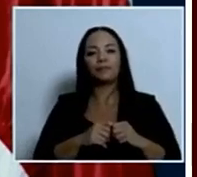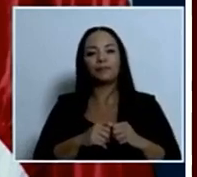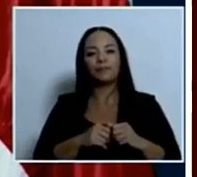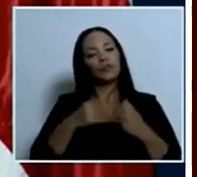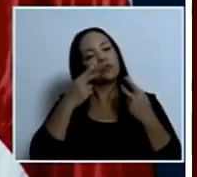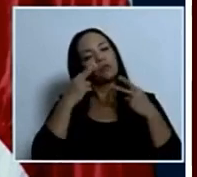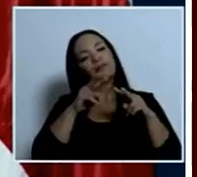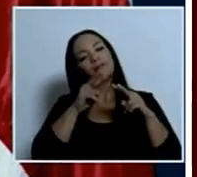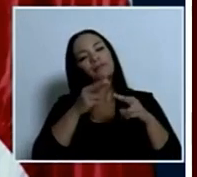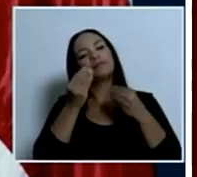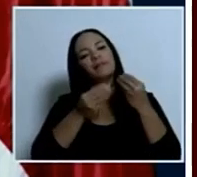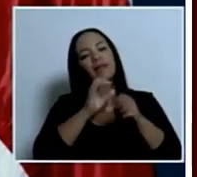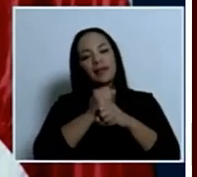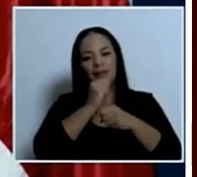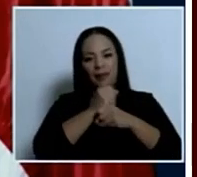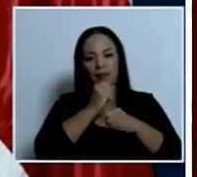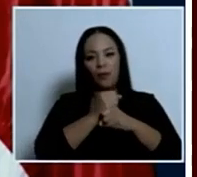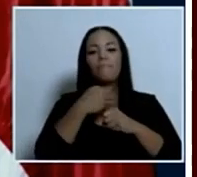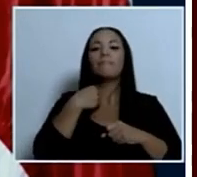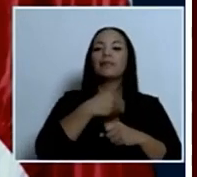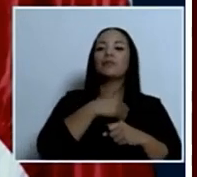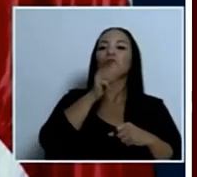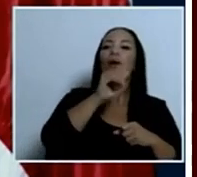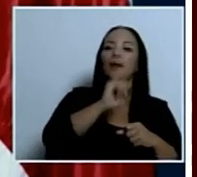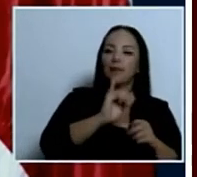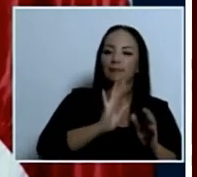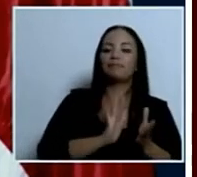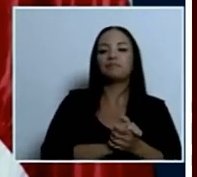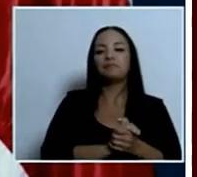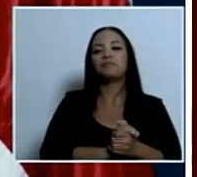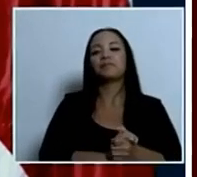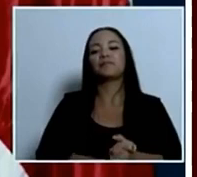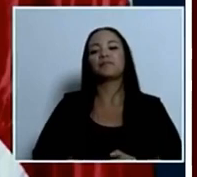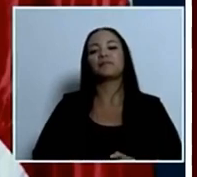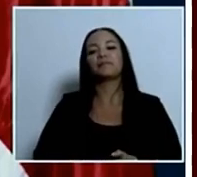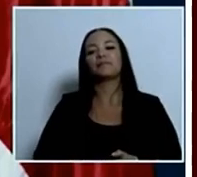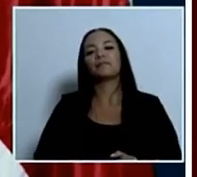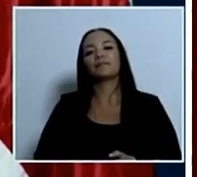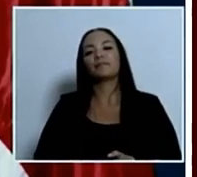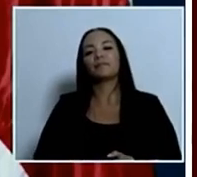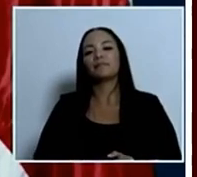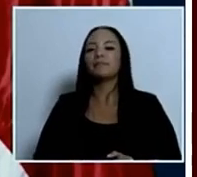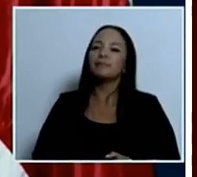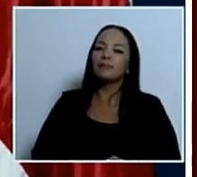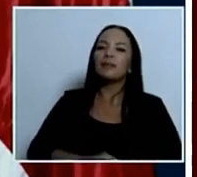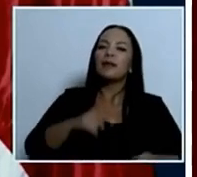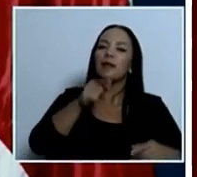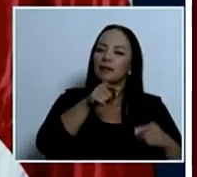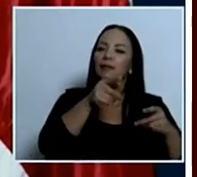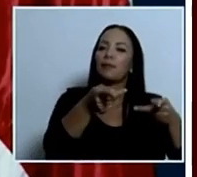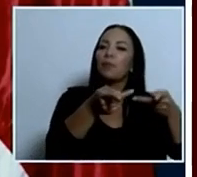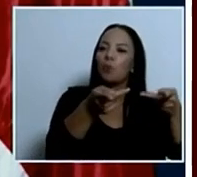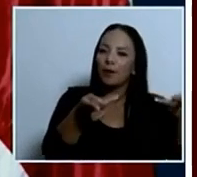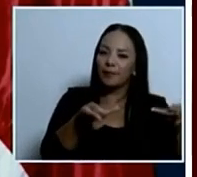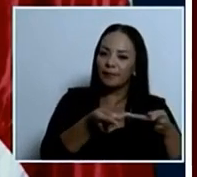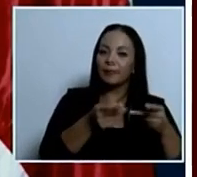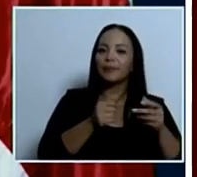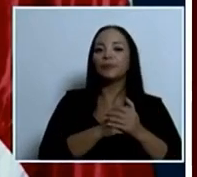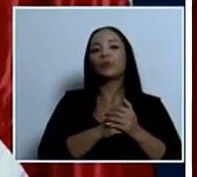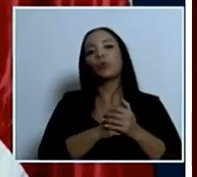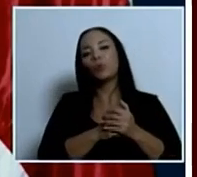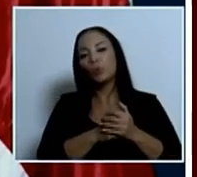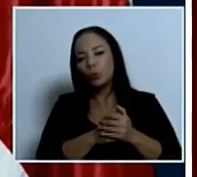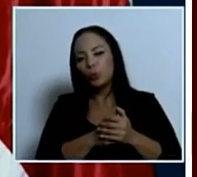ahí y pues ahí veremos es un puesto que por razones que se han politizado